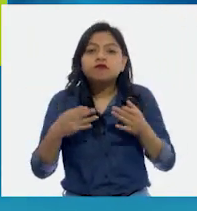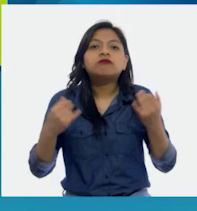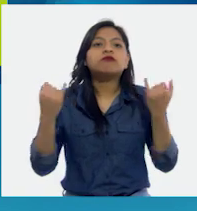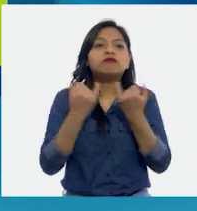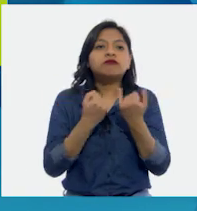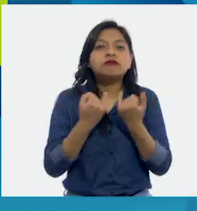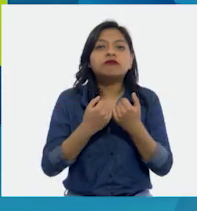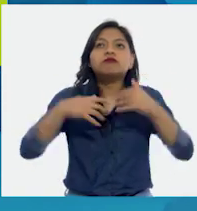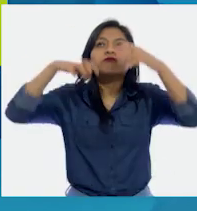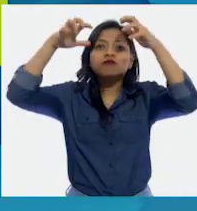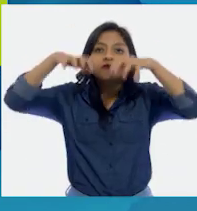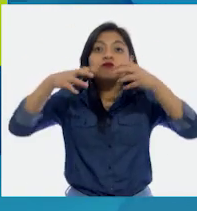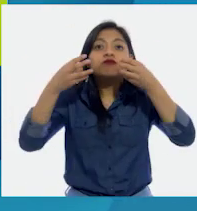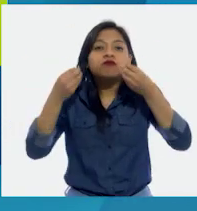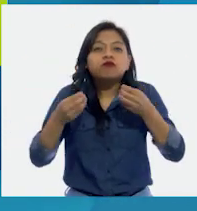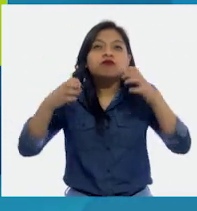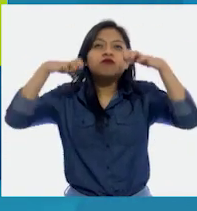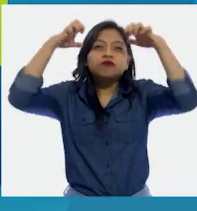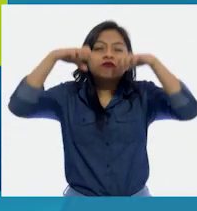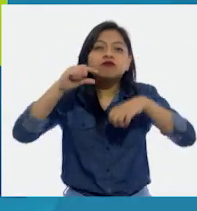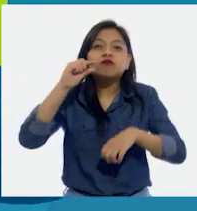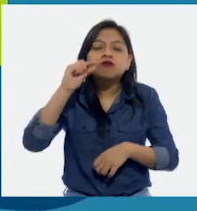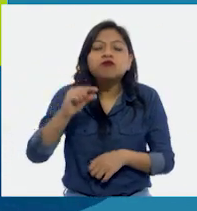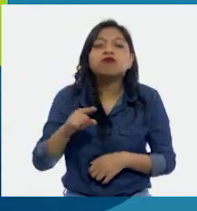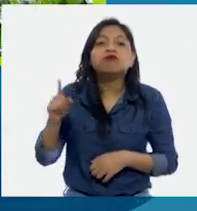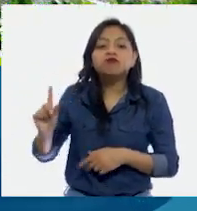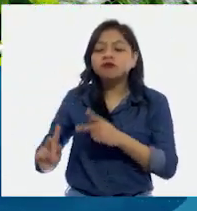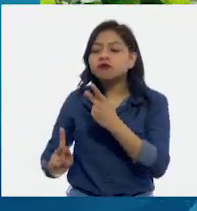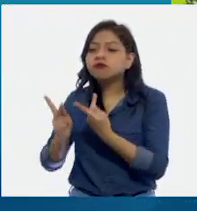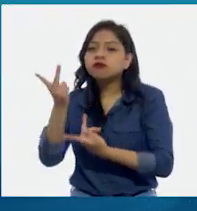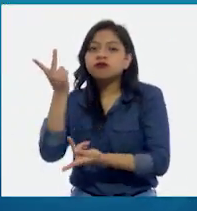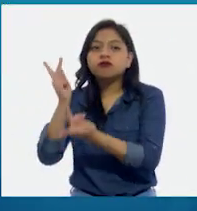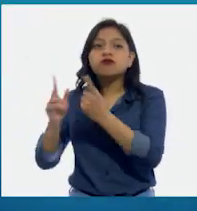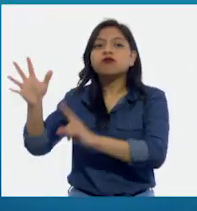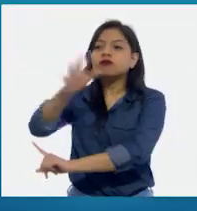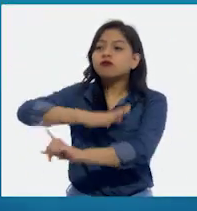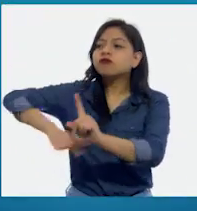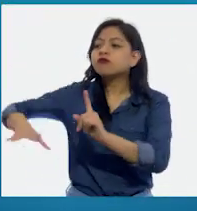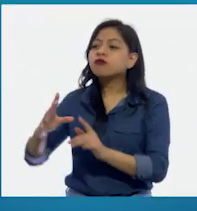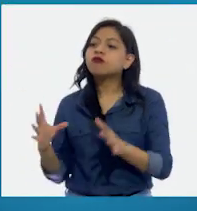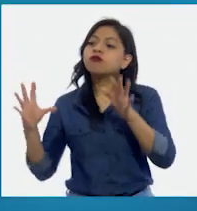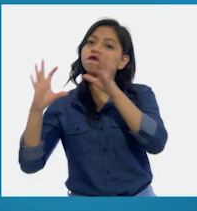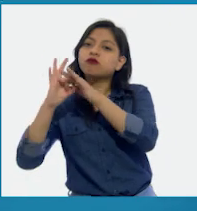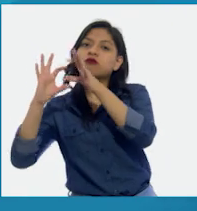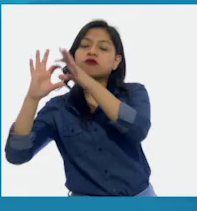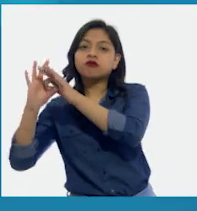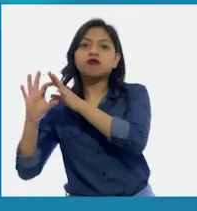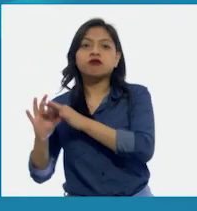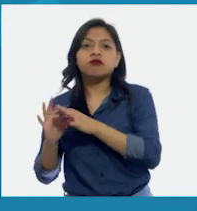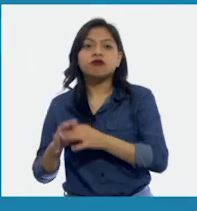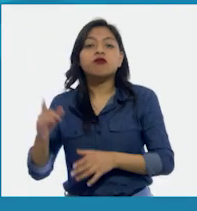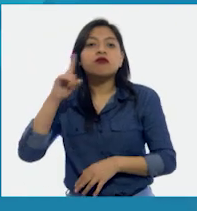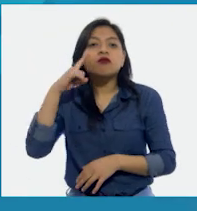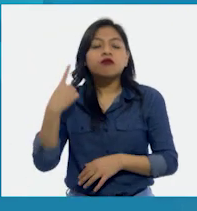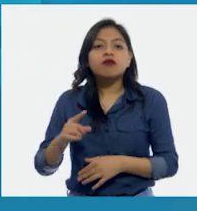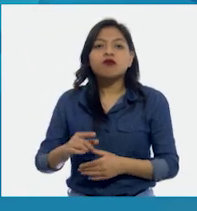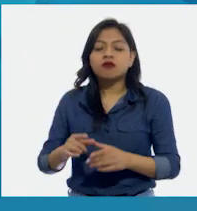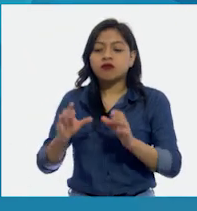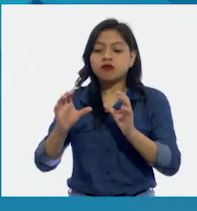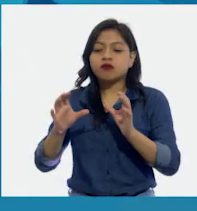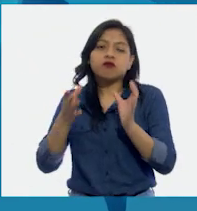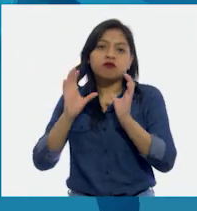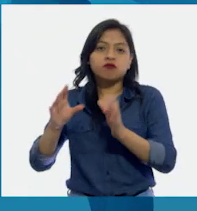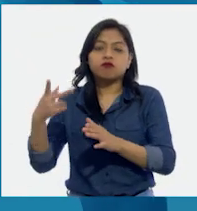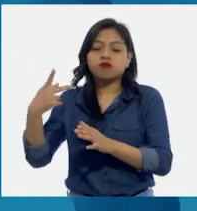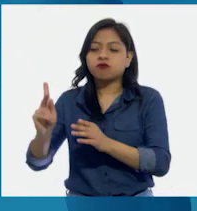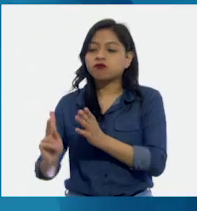escasez de las lluvias, las plantas han desarrollado adaptaciones en su estructura para aprovechar el agua en